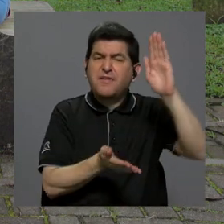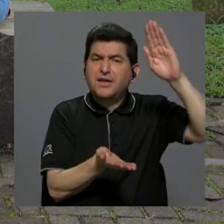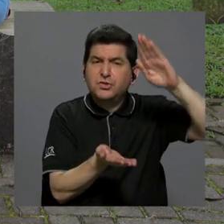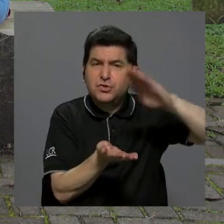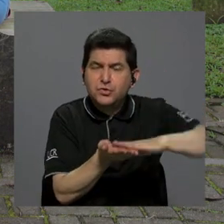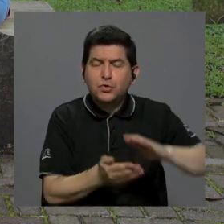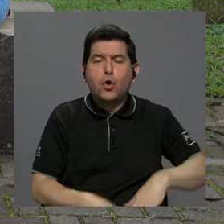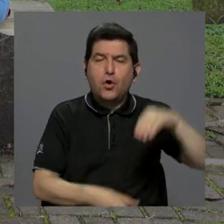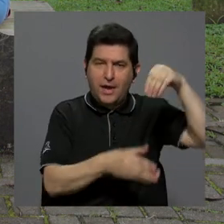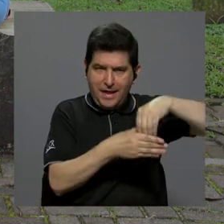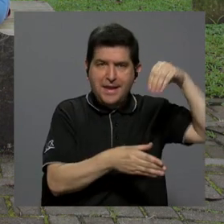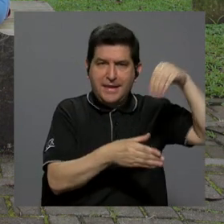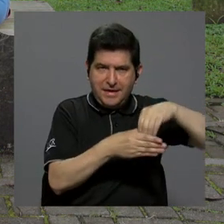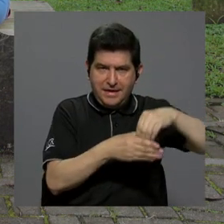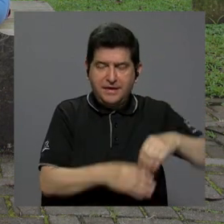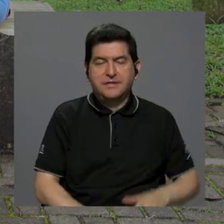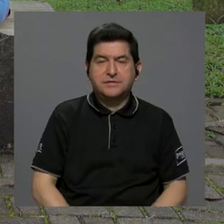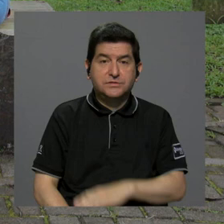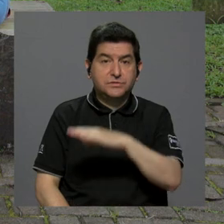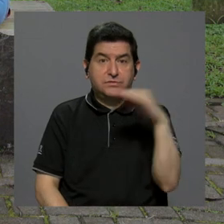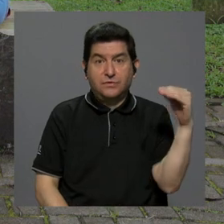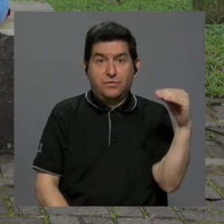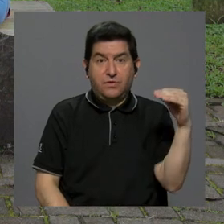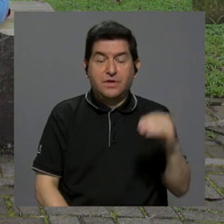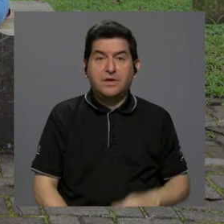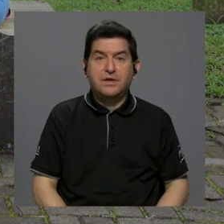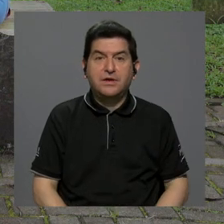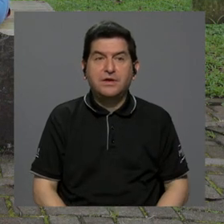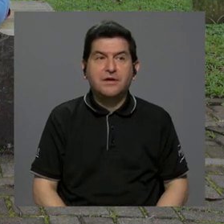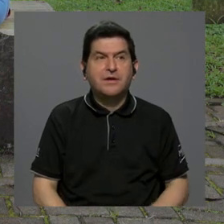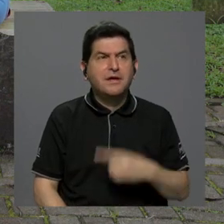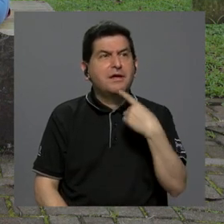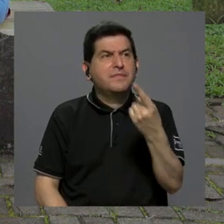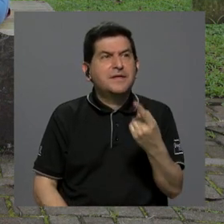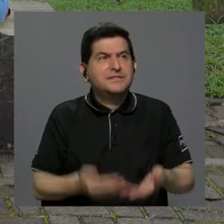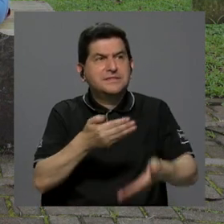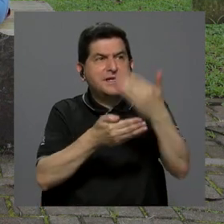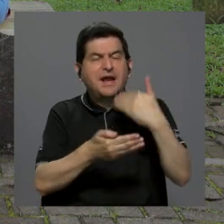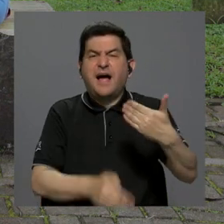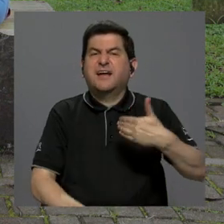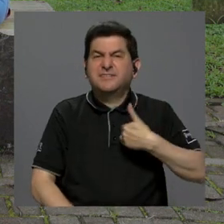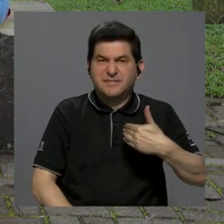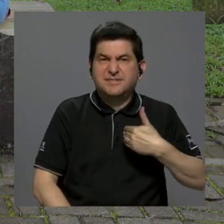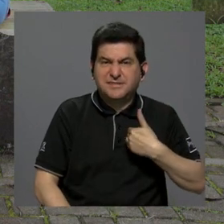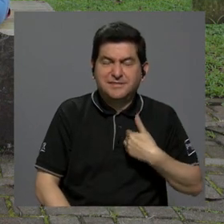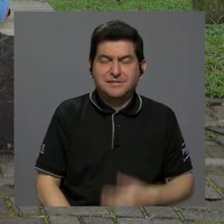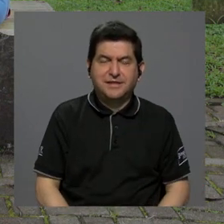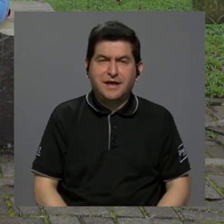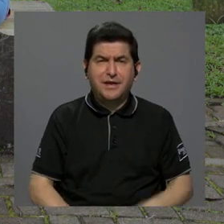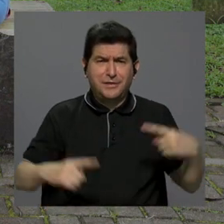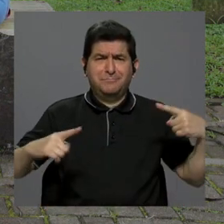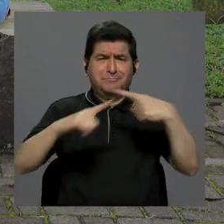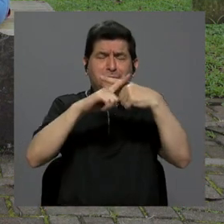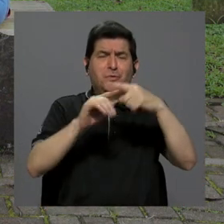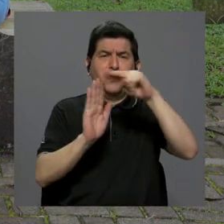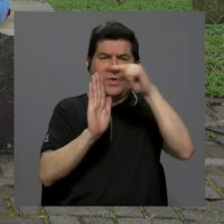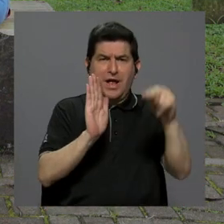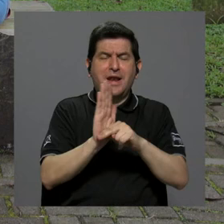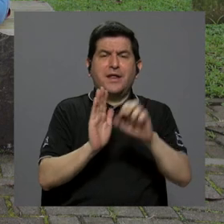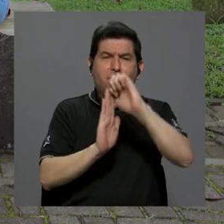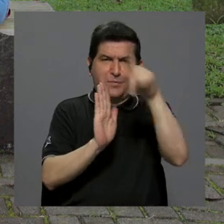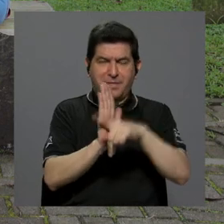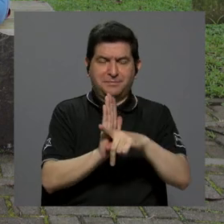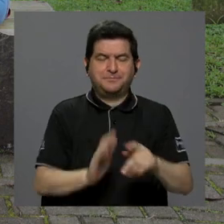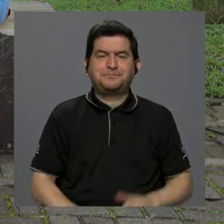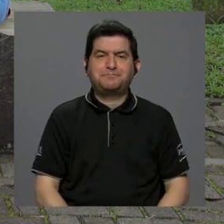consecuencia es una disminución del ingreso frente a, digamos, lo que antes se obtenía, que además choca